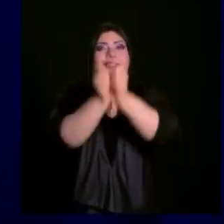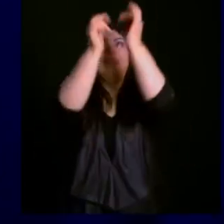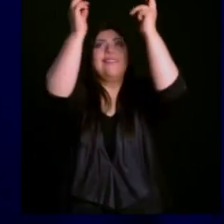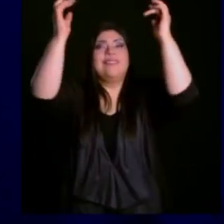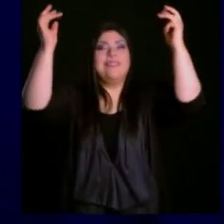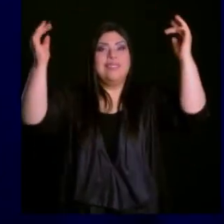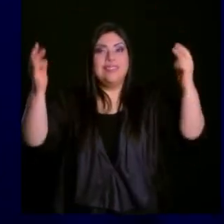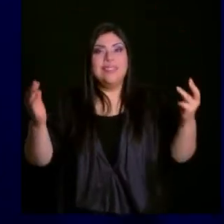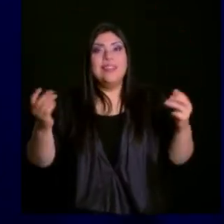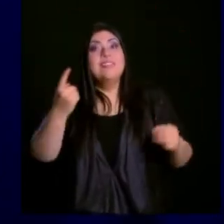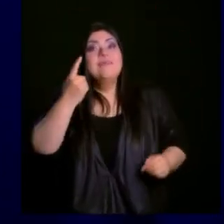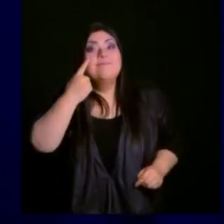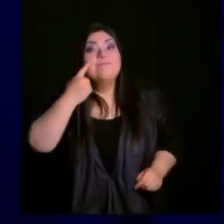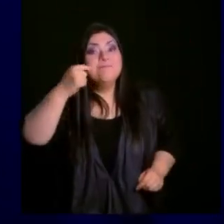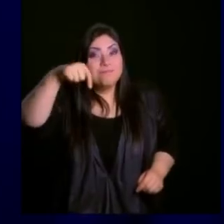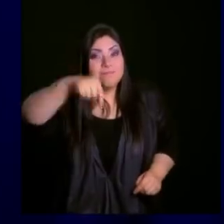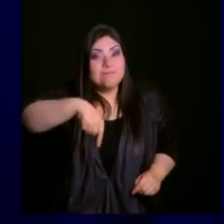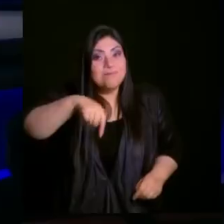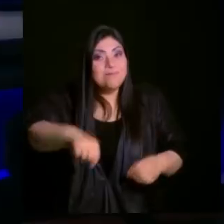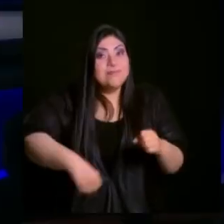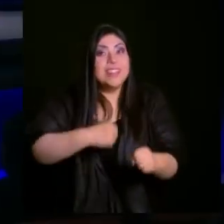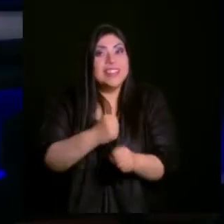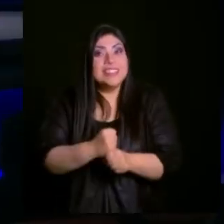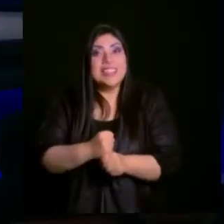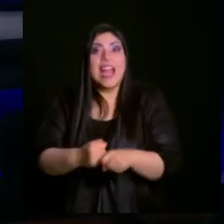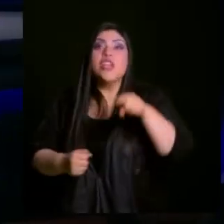Este año te llegó la hora.